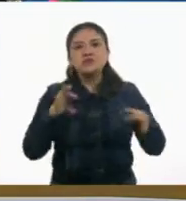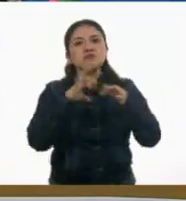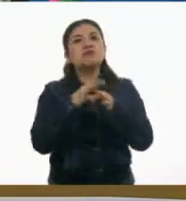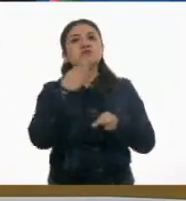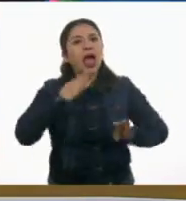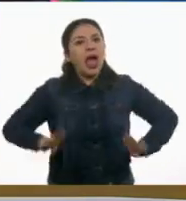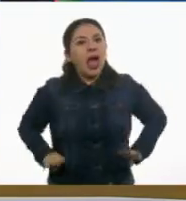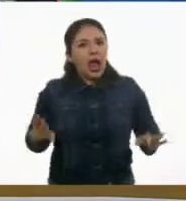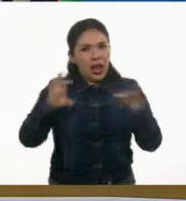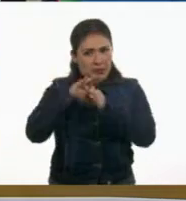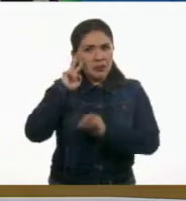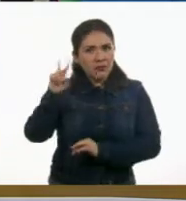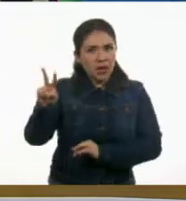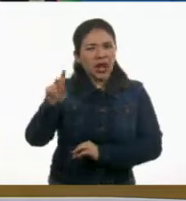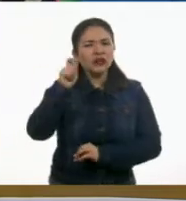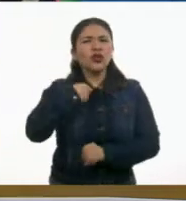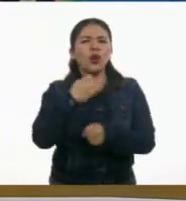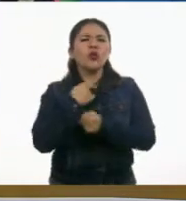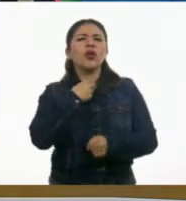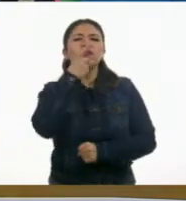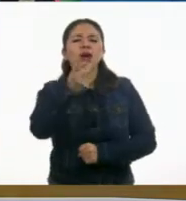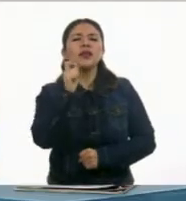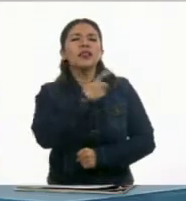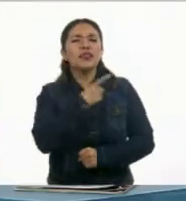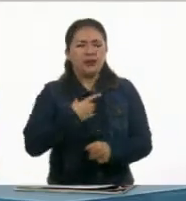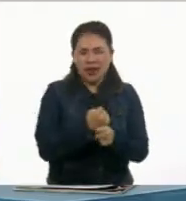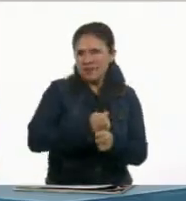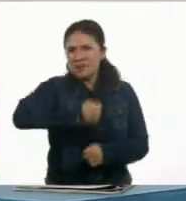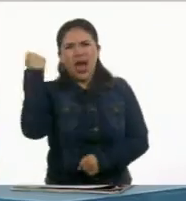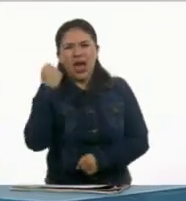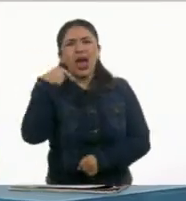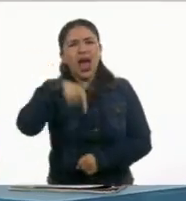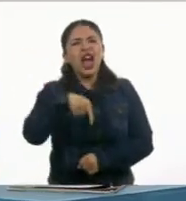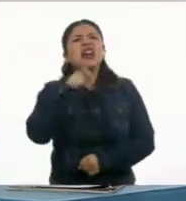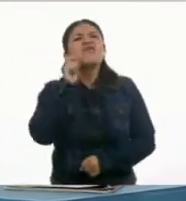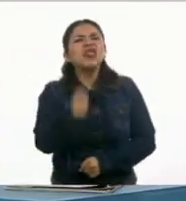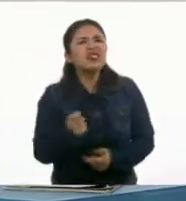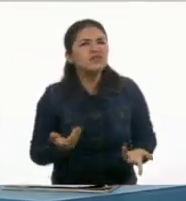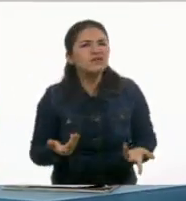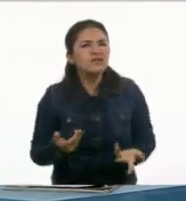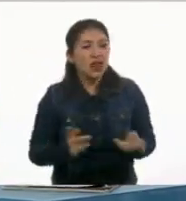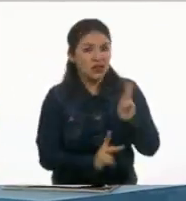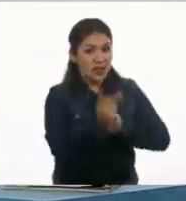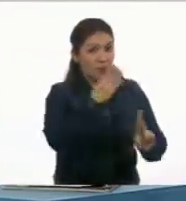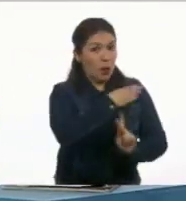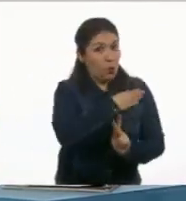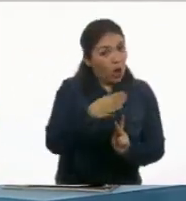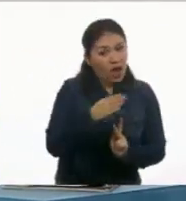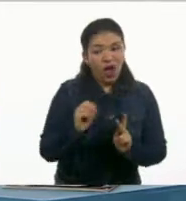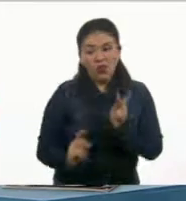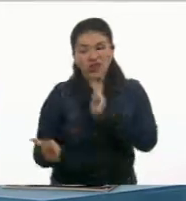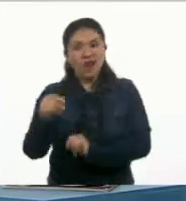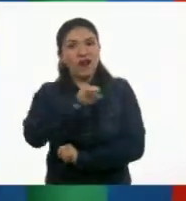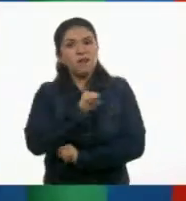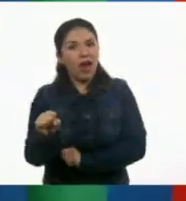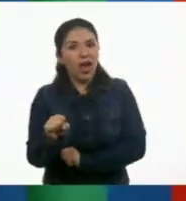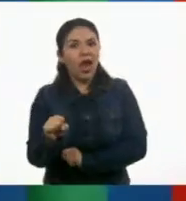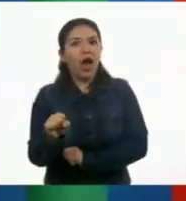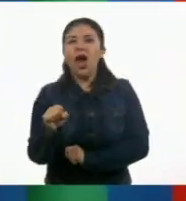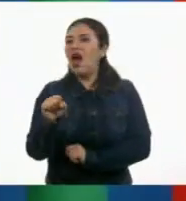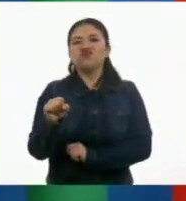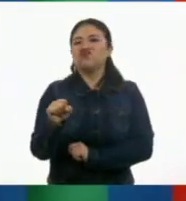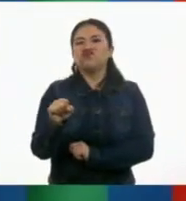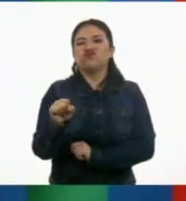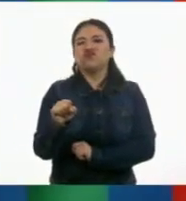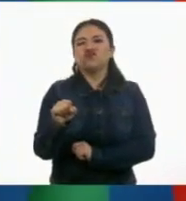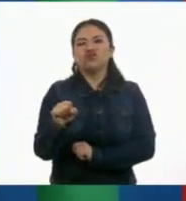viendo. Si estamos hablando de que hay que arrancarla, ¿a qué se referirá? ¿A hierbas buenas o a hierbas malas? Creo que ya lo tengo, profesor.